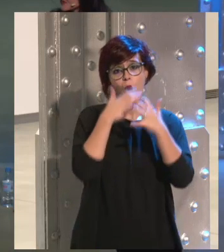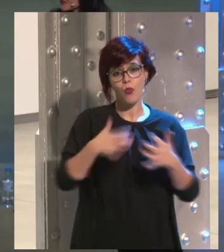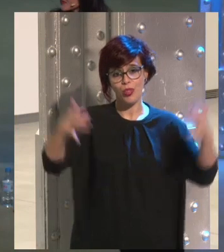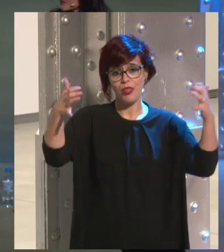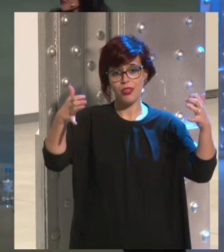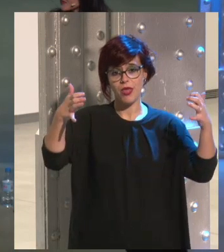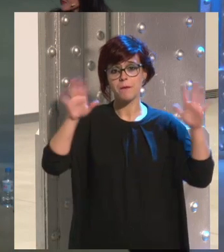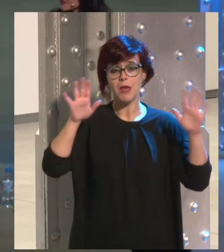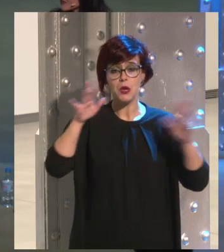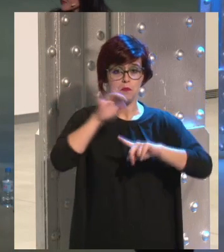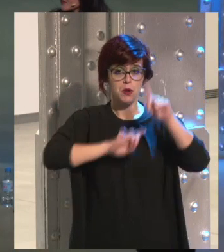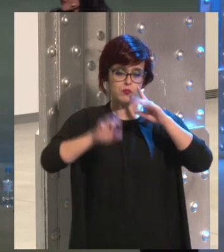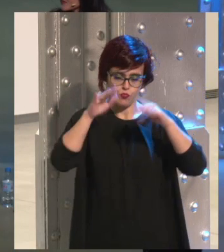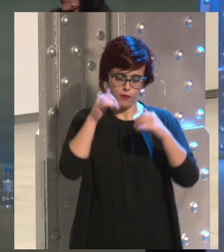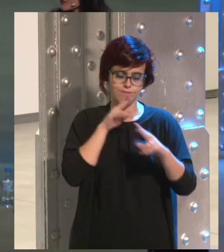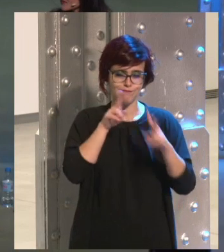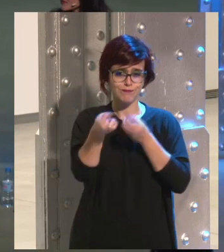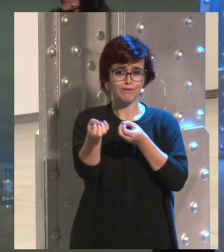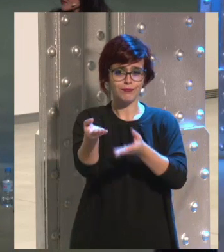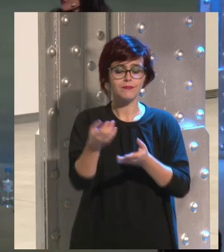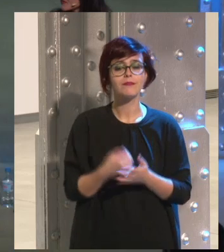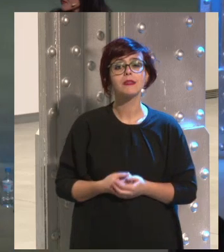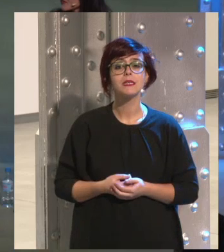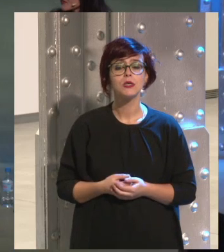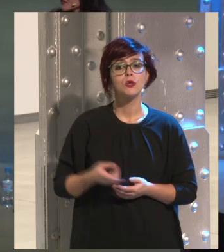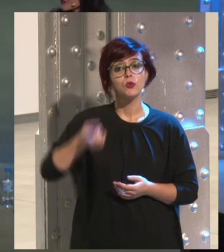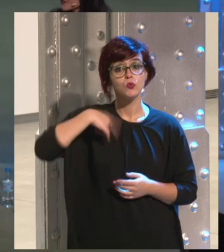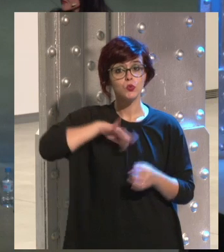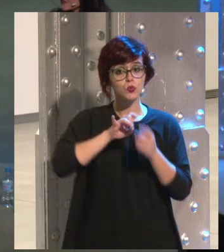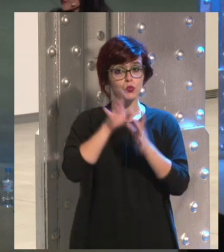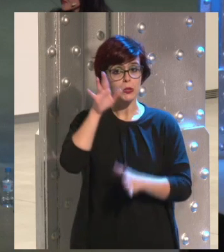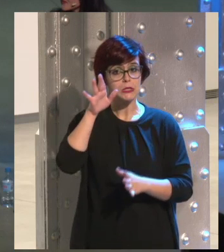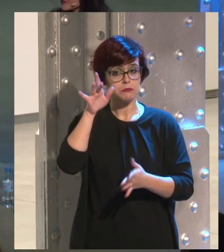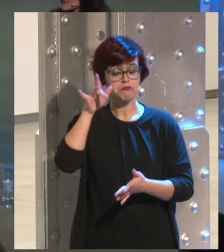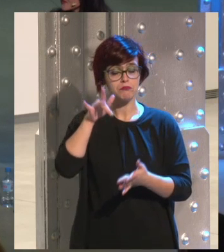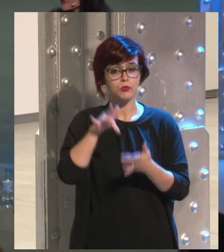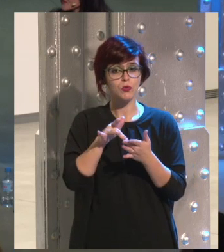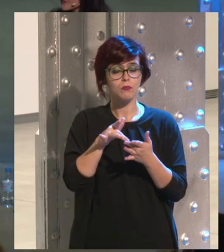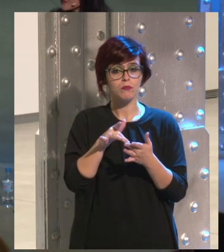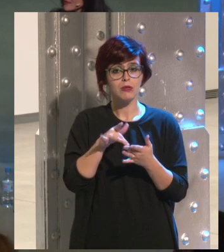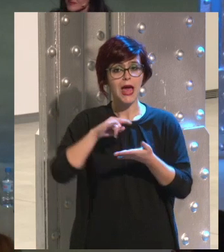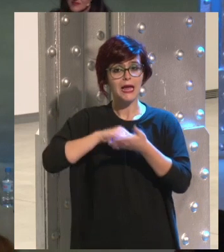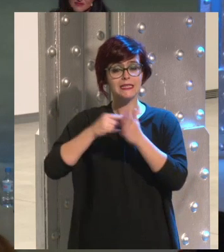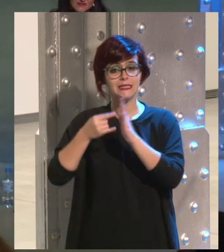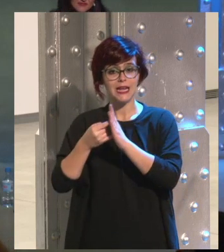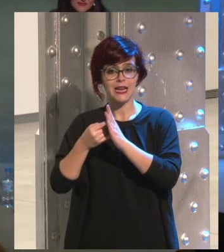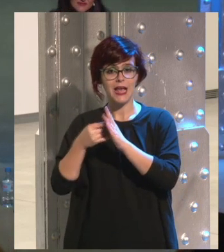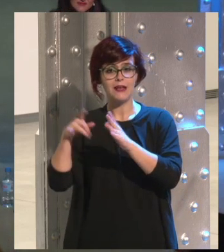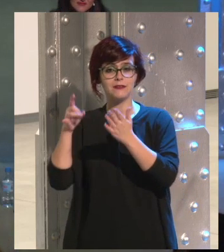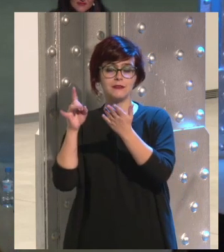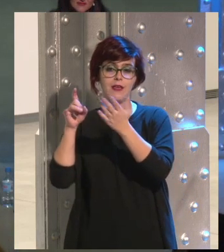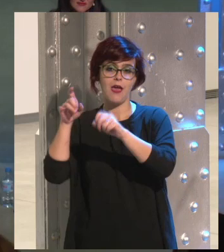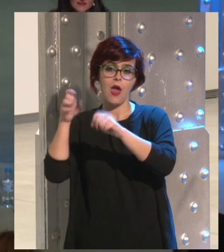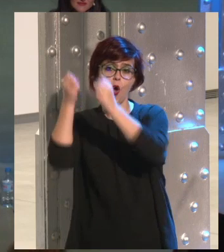ningún problema. Nosotros hemos tenido la suerte en este estudio de poder combinar técnicas cualitativas y cuantitativas.